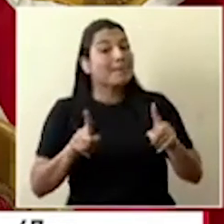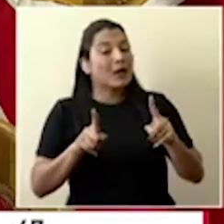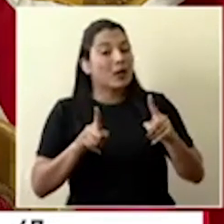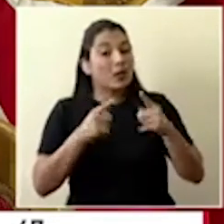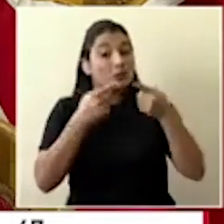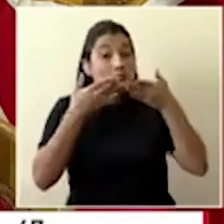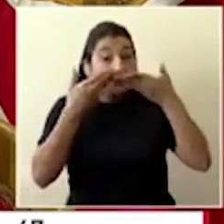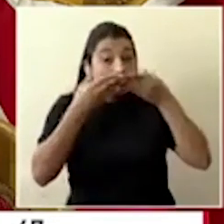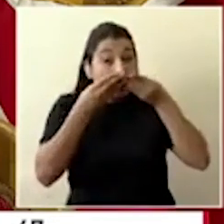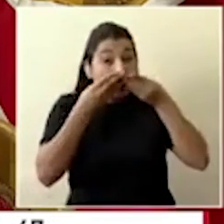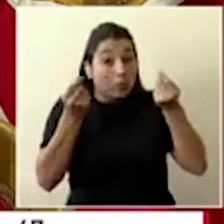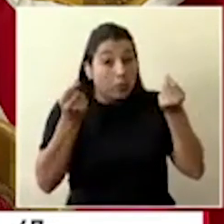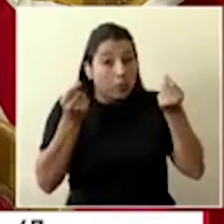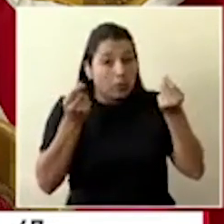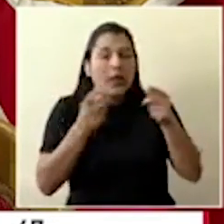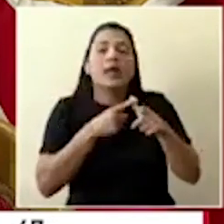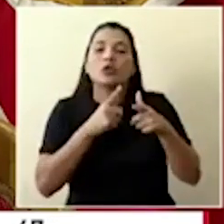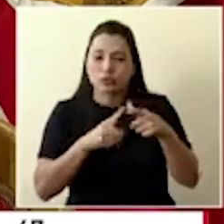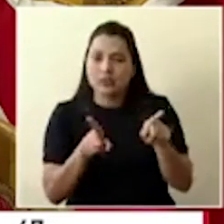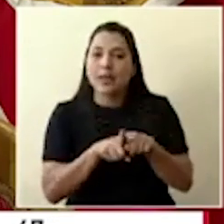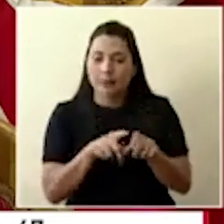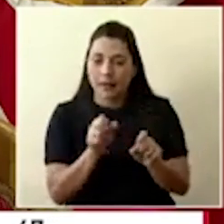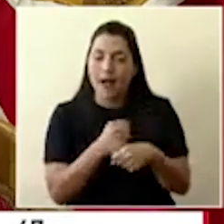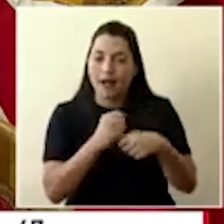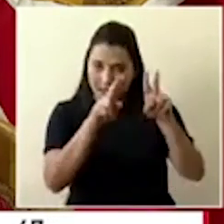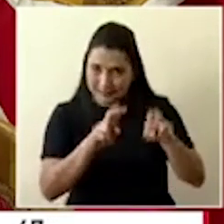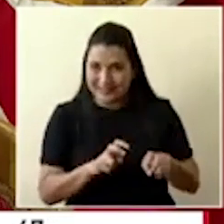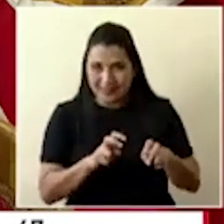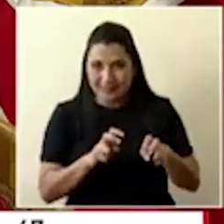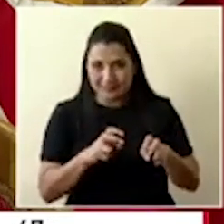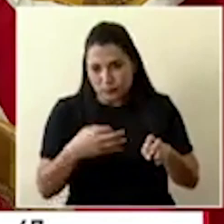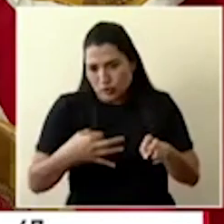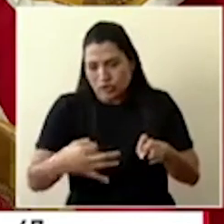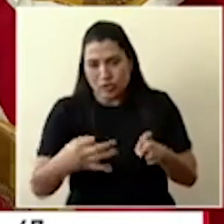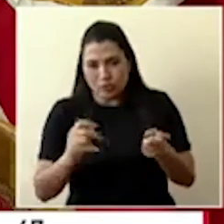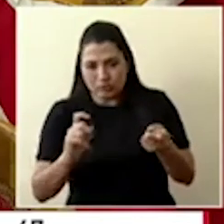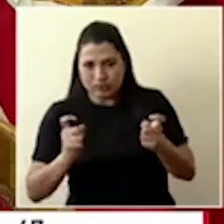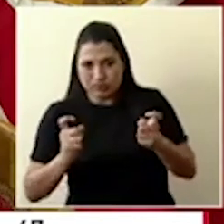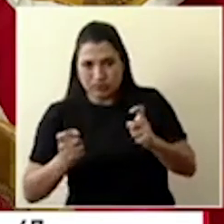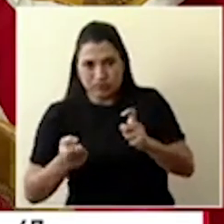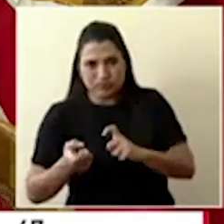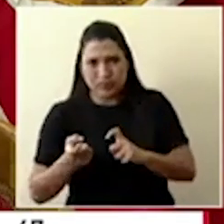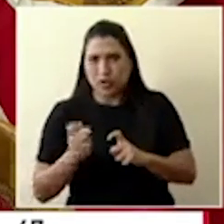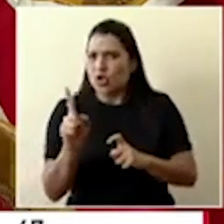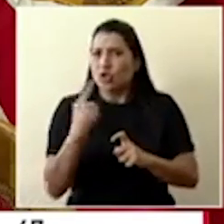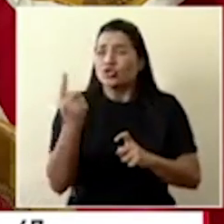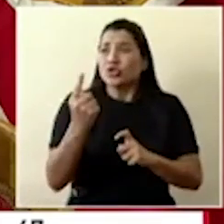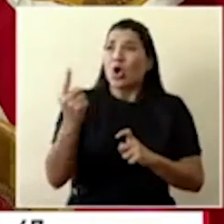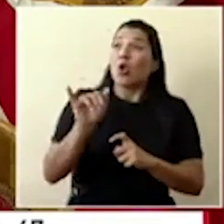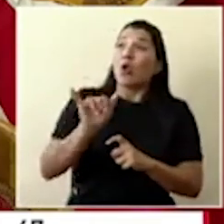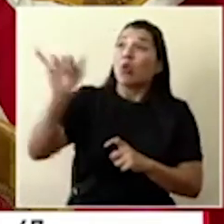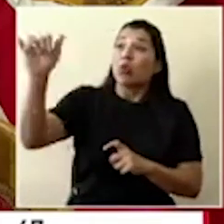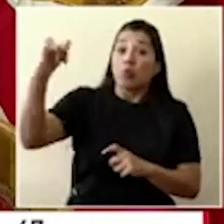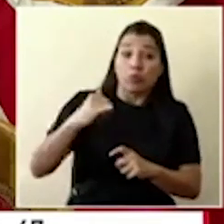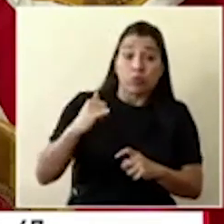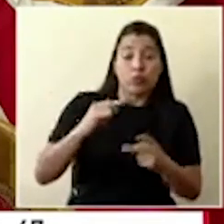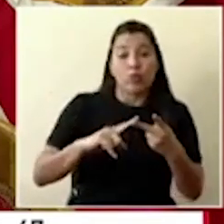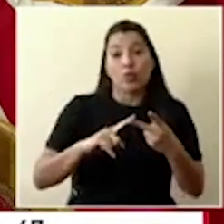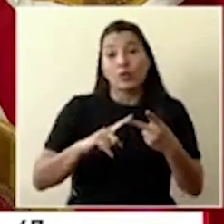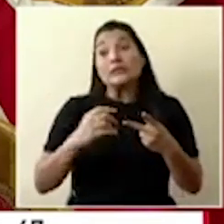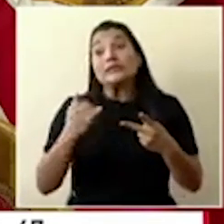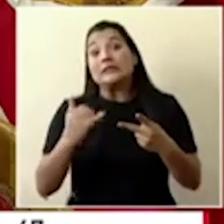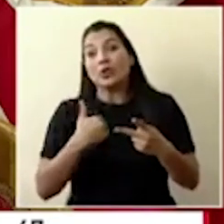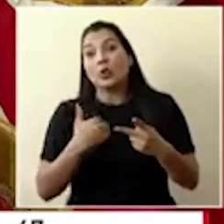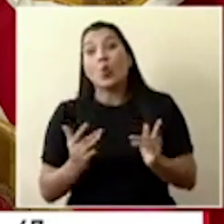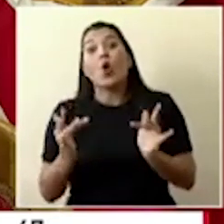síntomas posibles. Ya el criterio no es solo si la persona estuvo en el exterior, sino si estuvo en contacto con